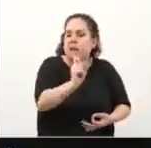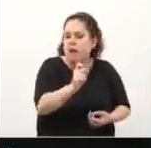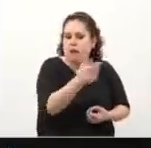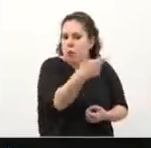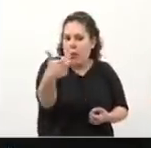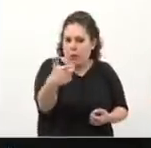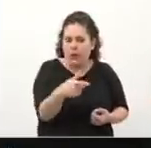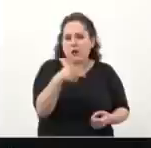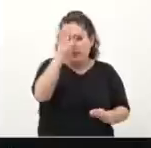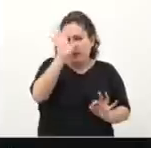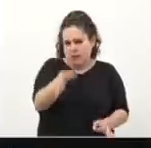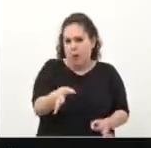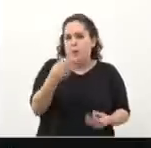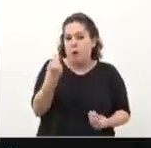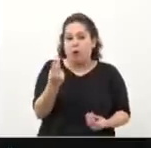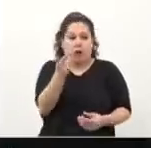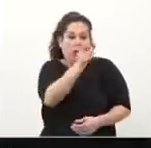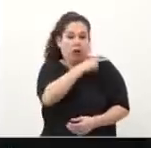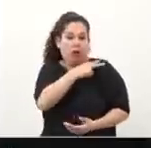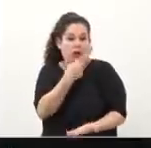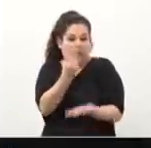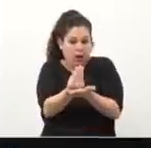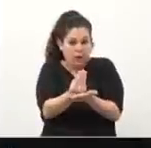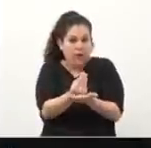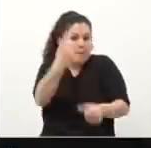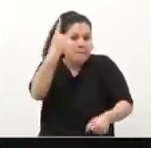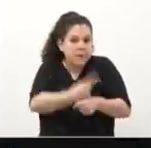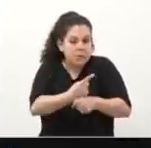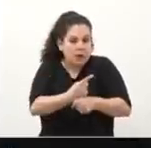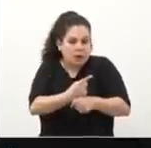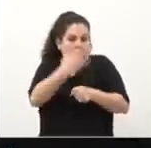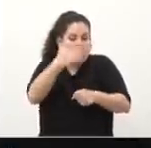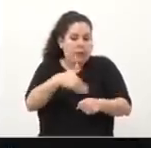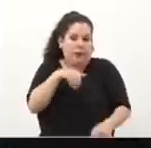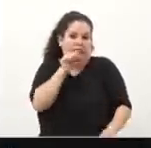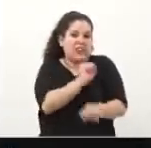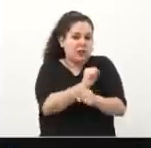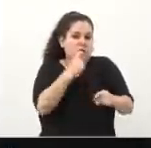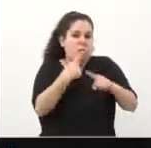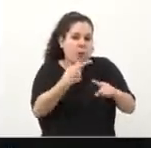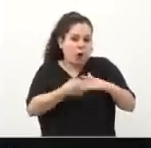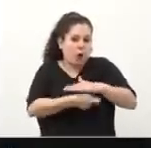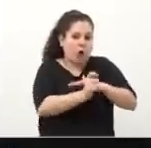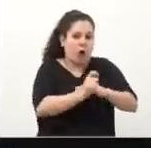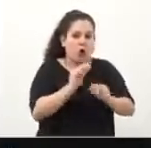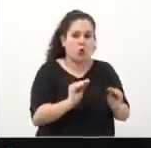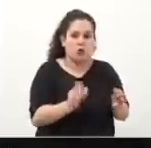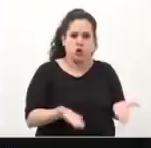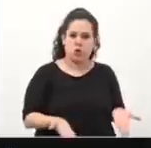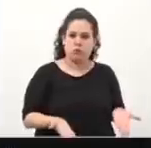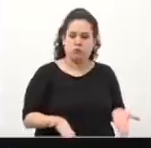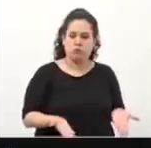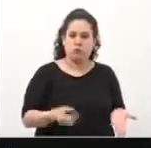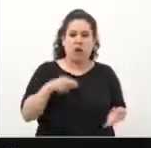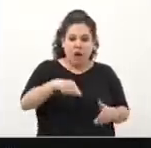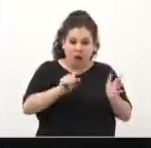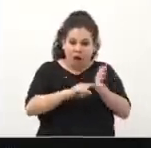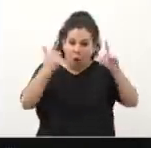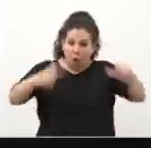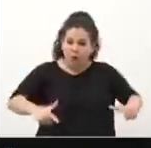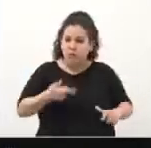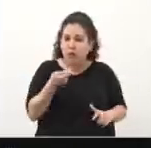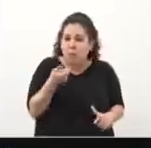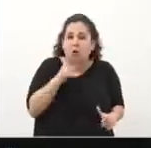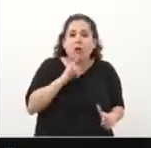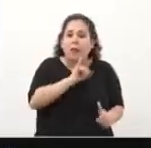También sabemos que el primer jefe de policía fue detenido por corrupción. Y la ciudad es uno de los distritos del país donde menos se denuncian los delitos. Y esto